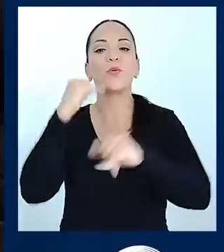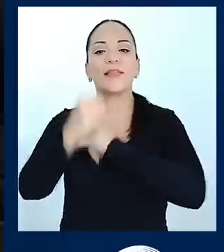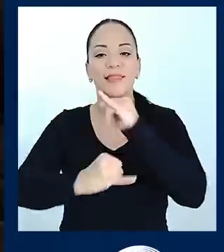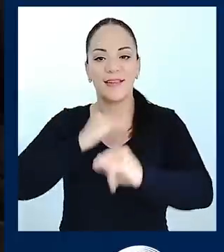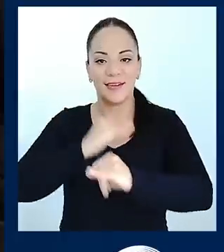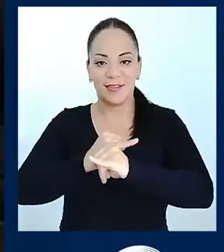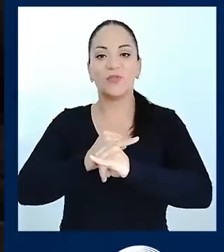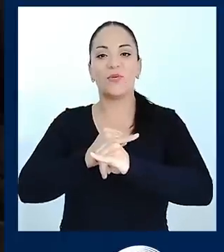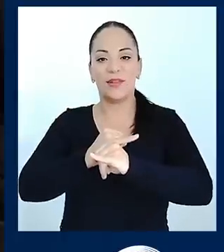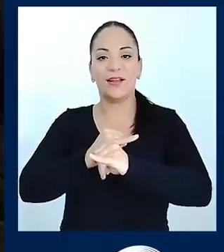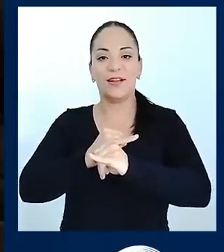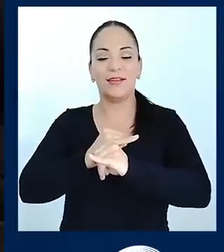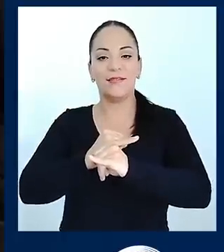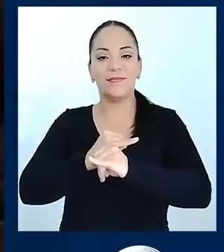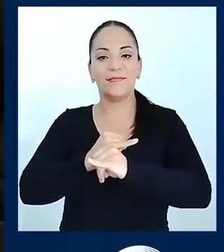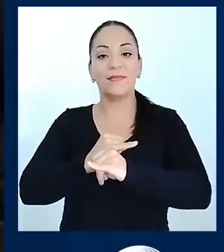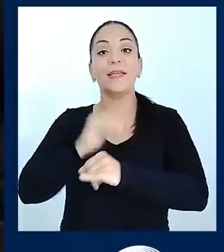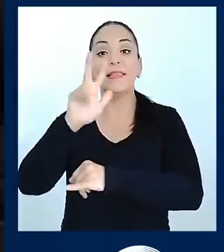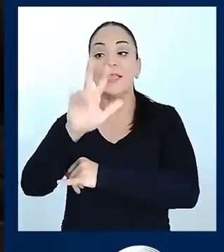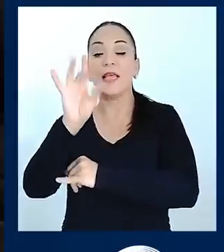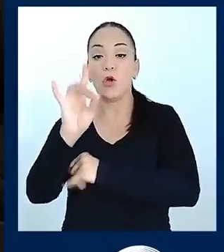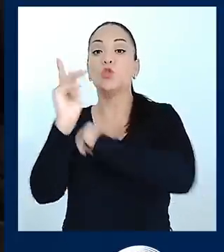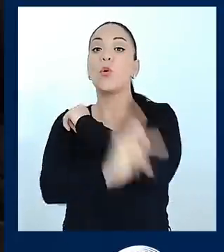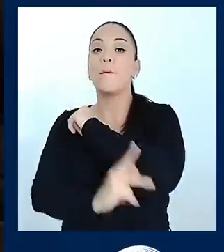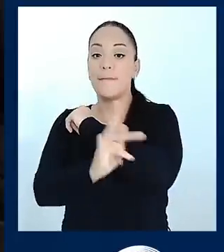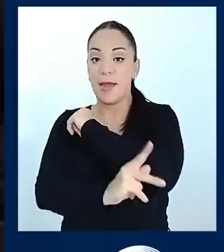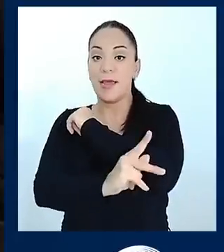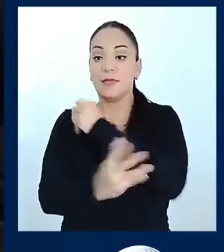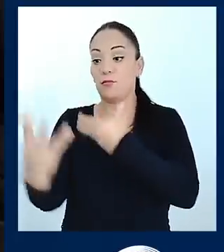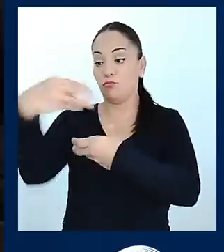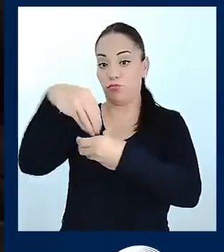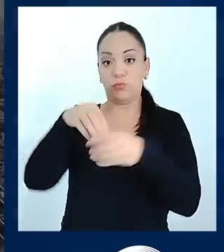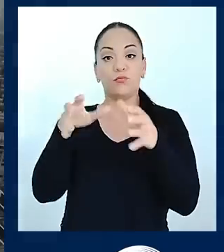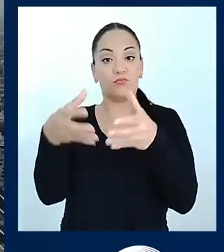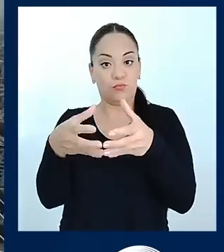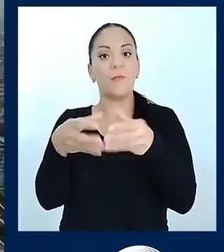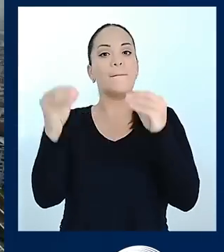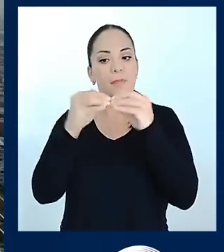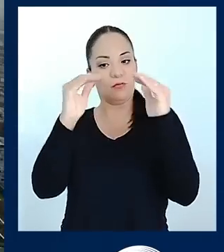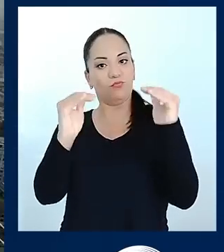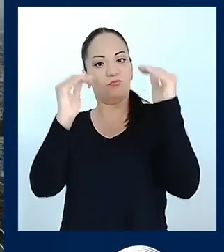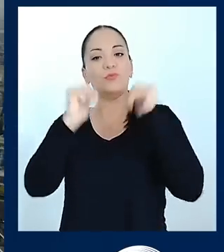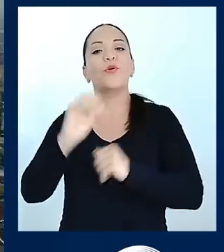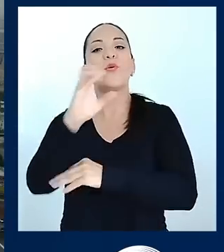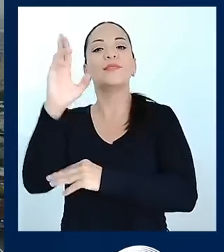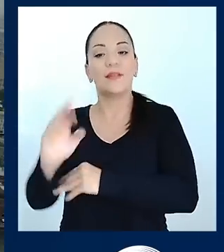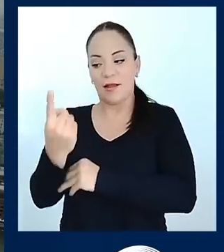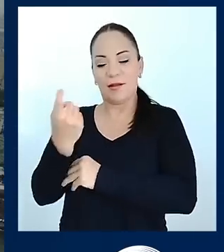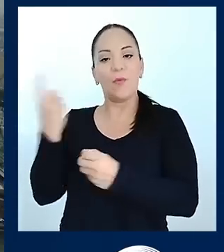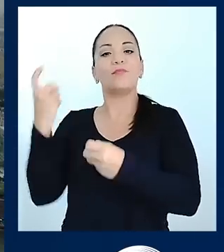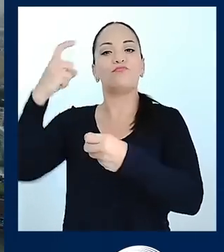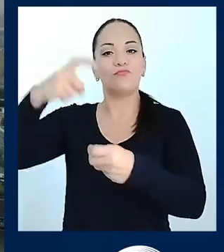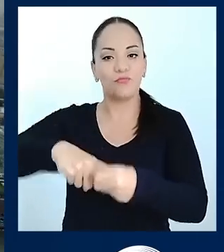38 países más avanzados del mundo. Costa Rica se acaba de integrar hace poco, incluye